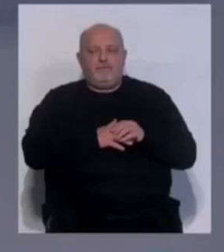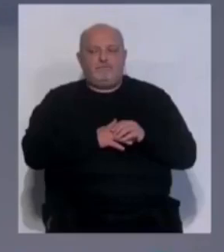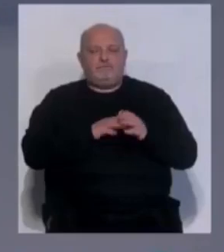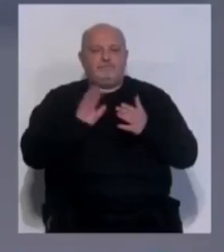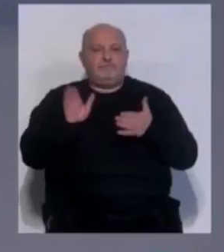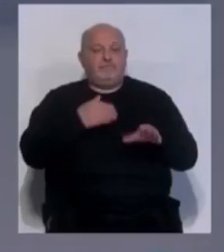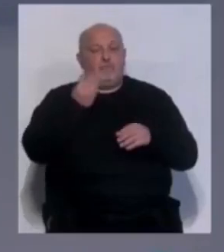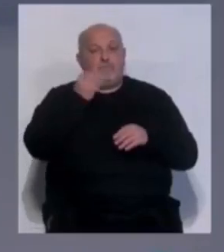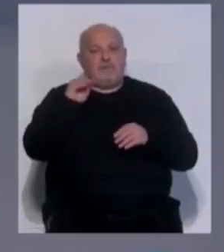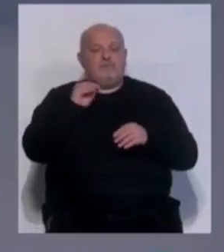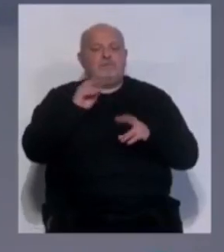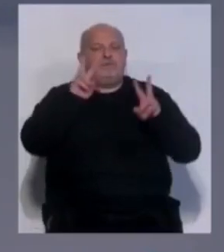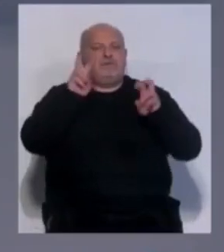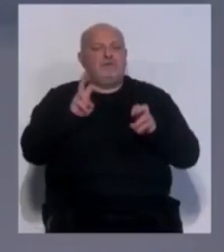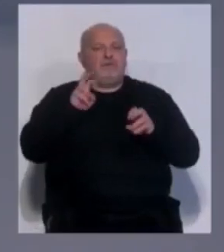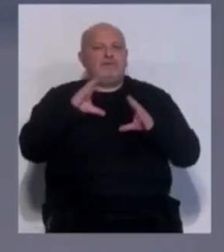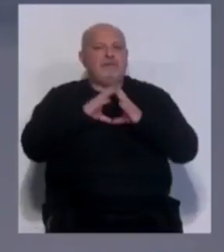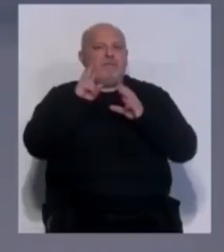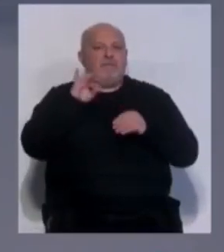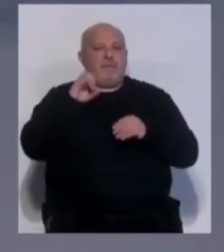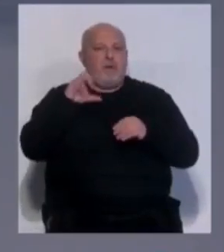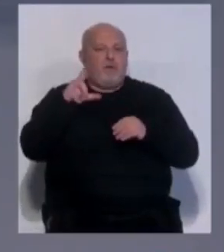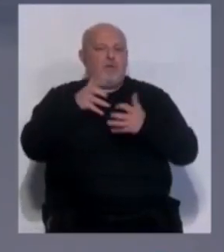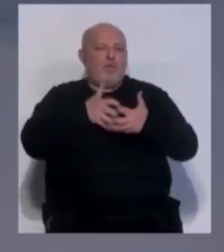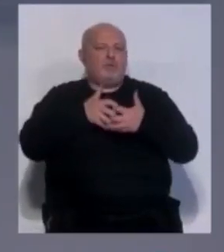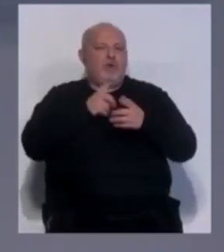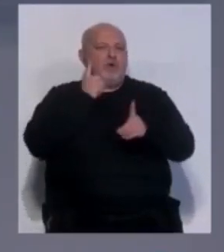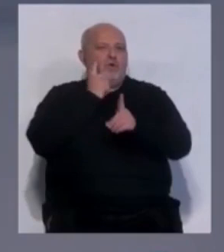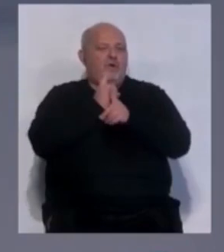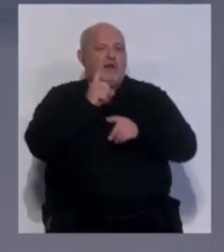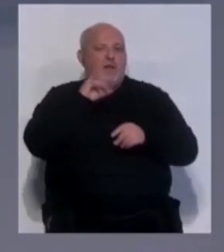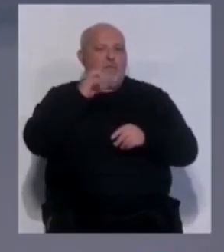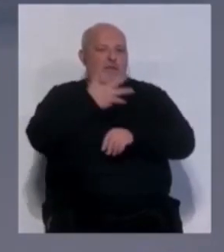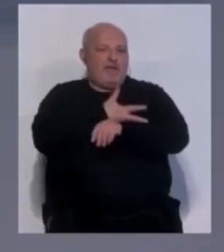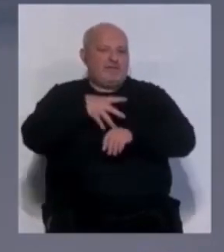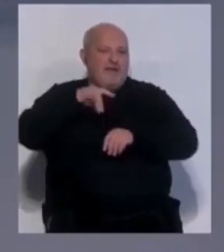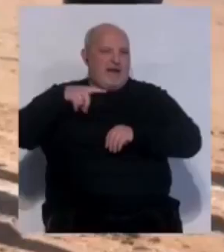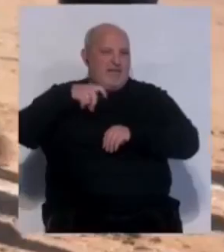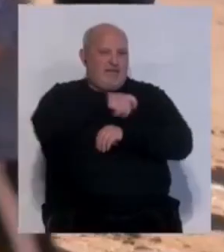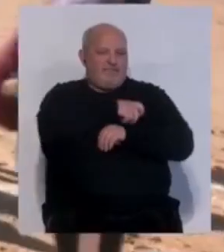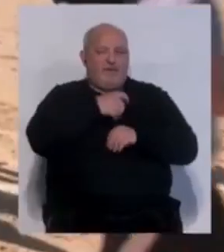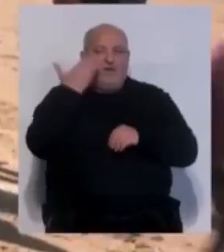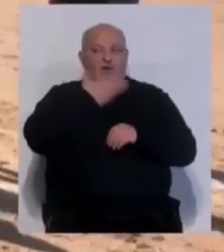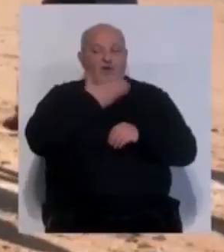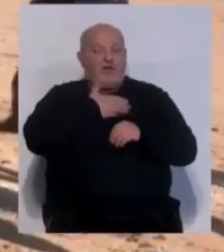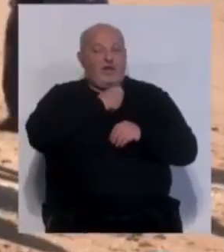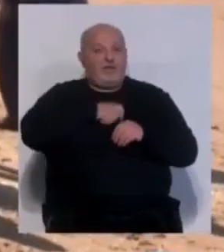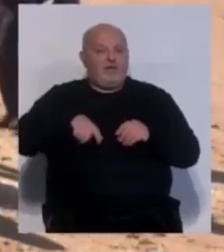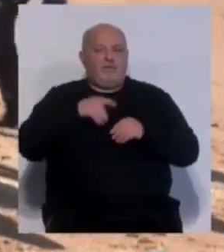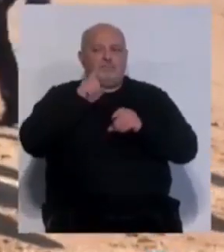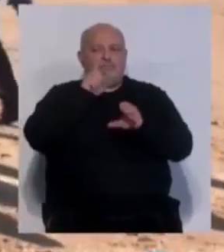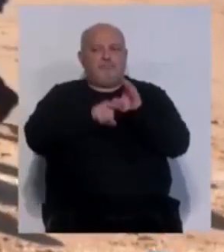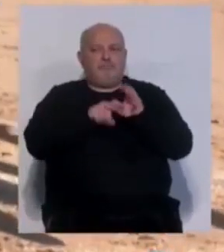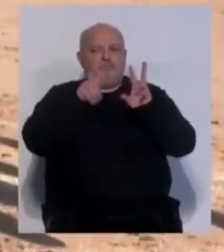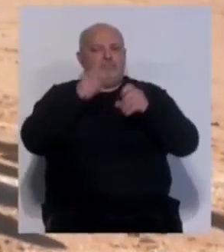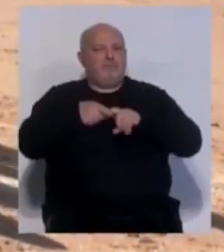Y un último apunte. San Vicente de Paul se suma a la lucha contra la leucemia infantil. El Colegio Gaditano se ha unido a la